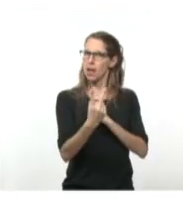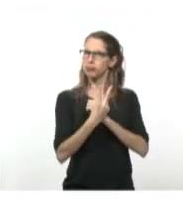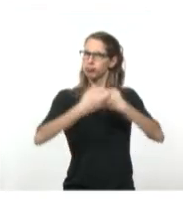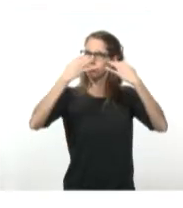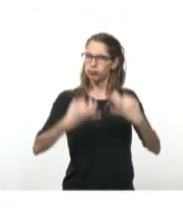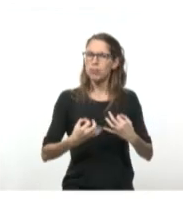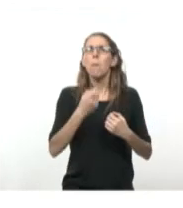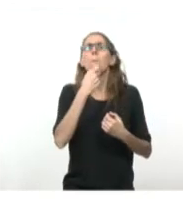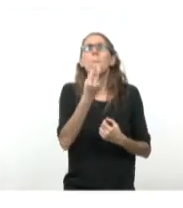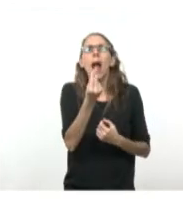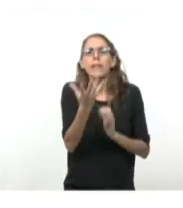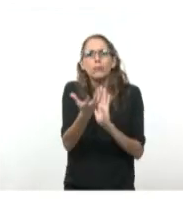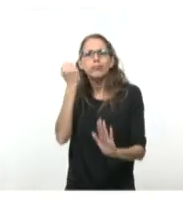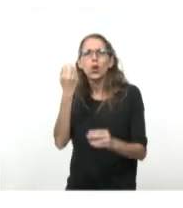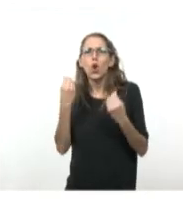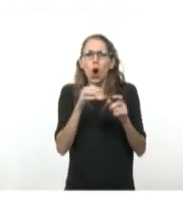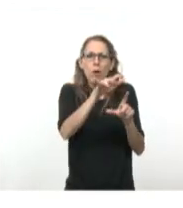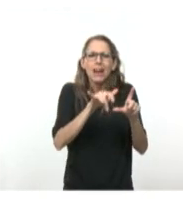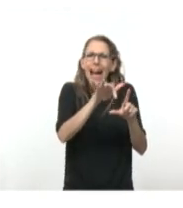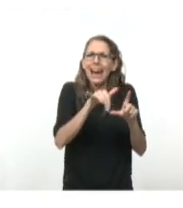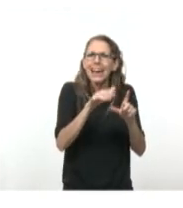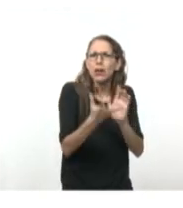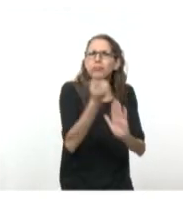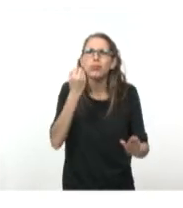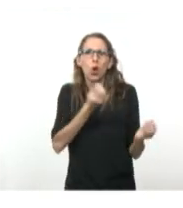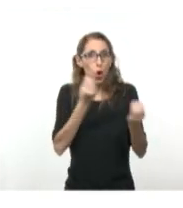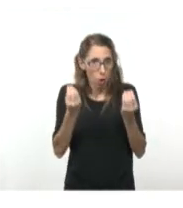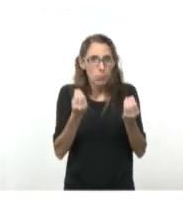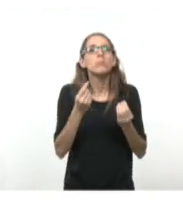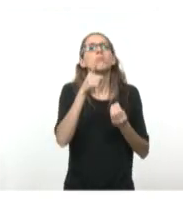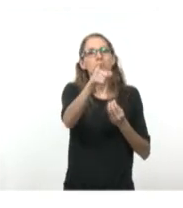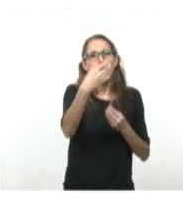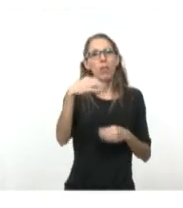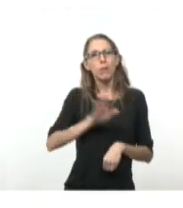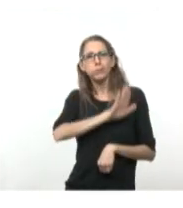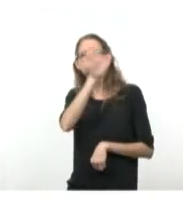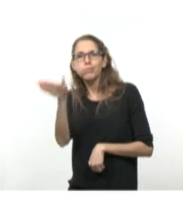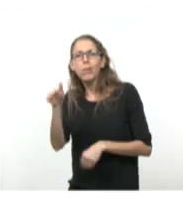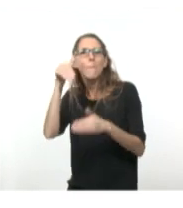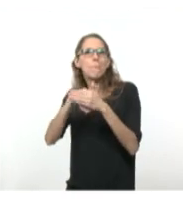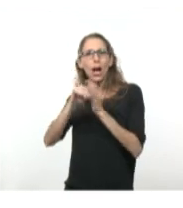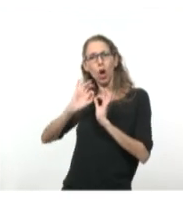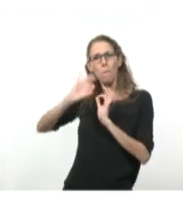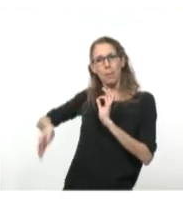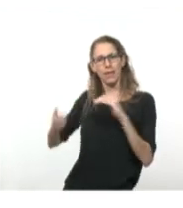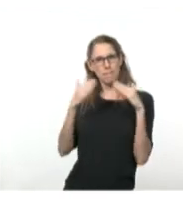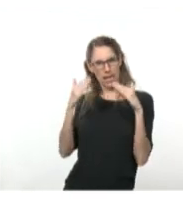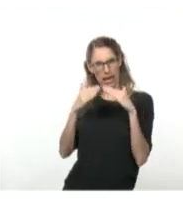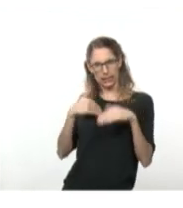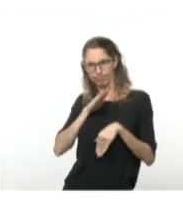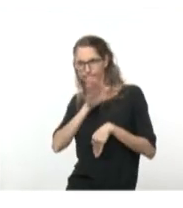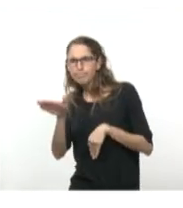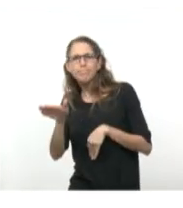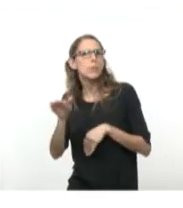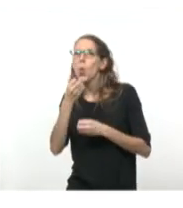extraer dinero en efectivo del cajero automático? Acercate al cajero del banco más cercano. Podés utilizar cualquiera,